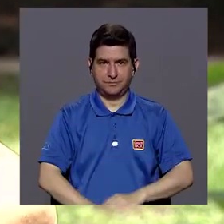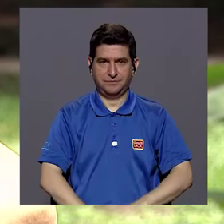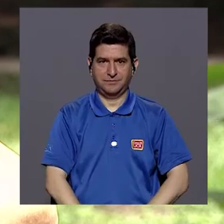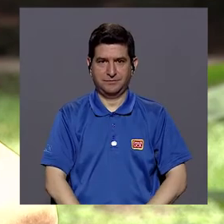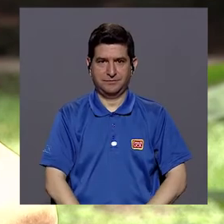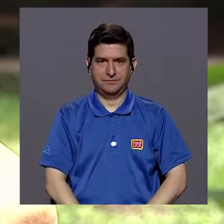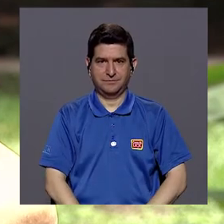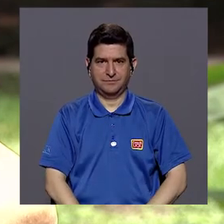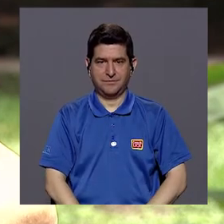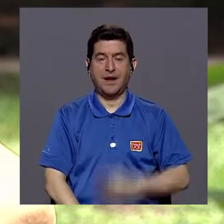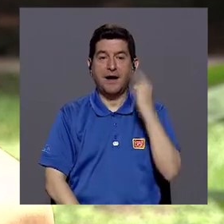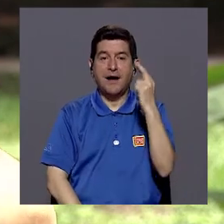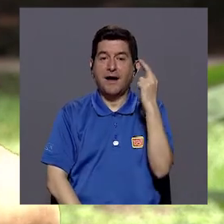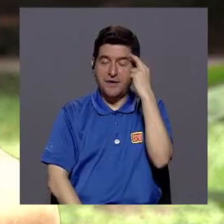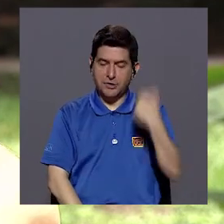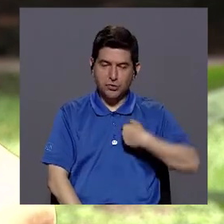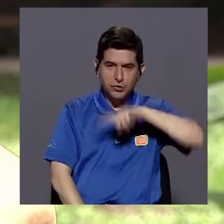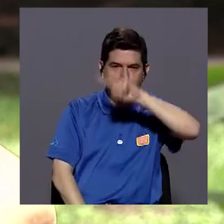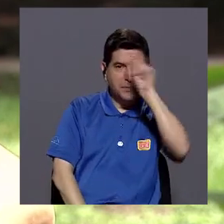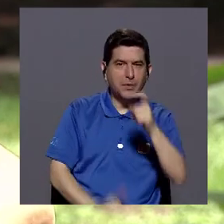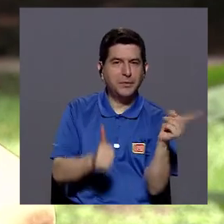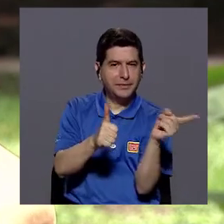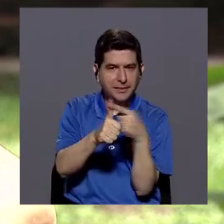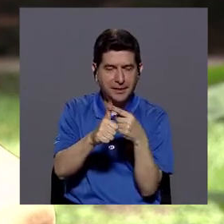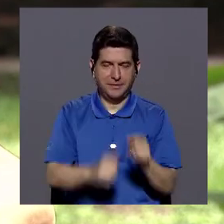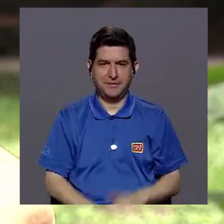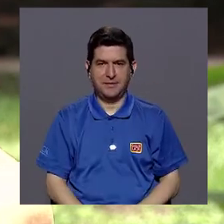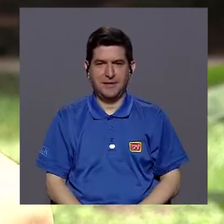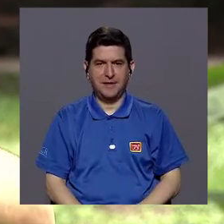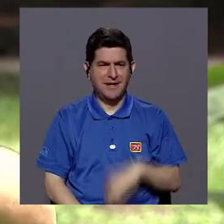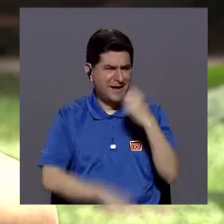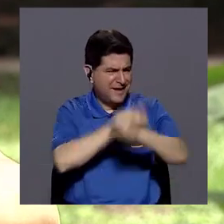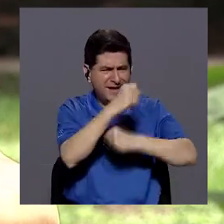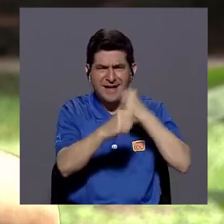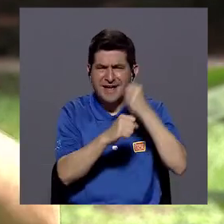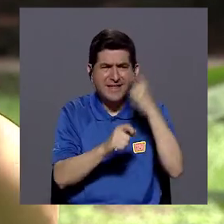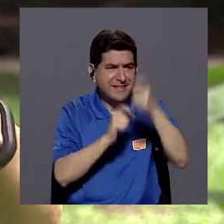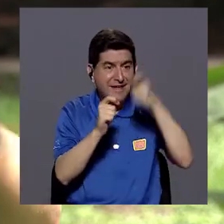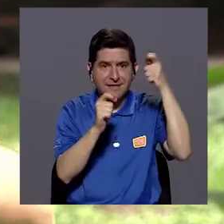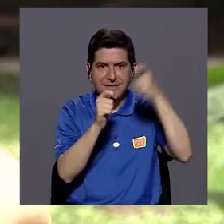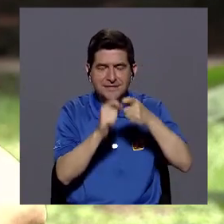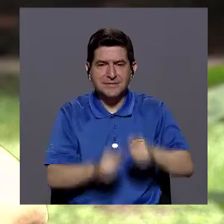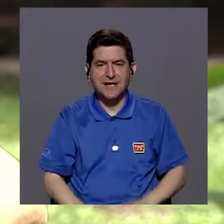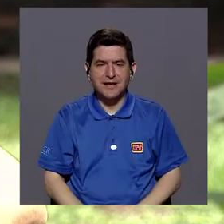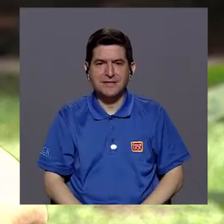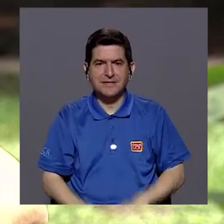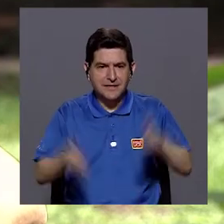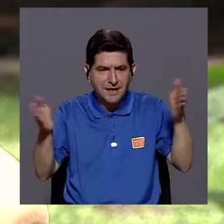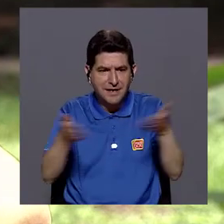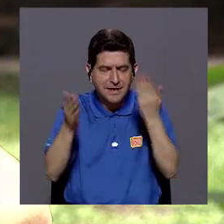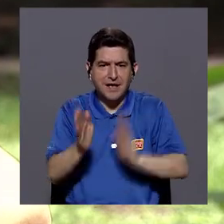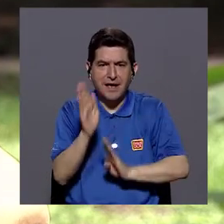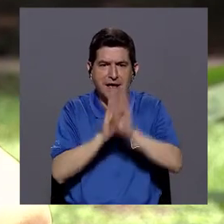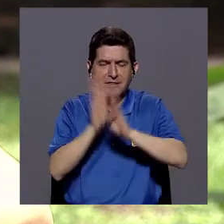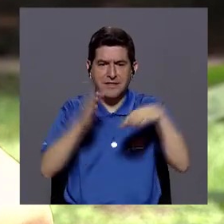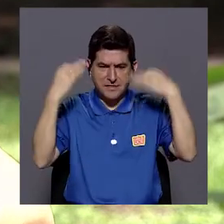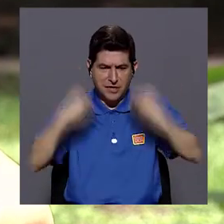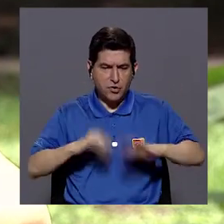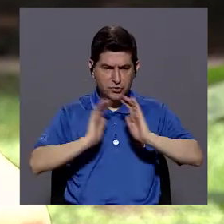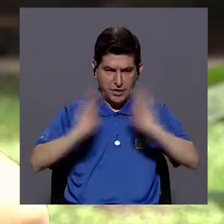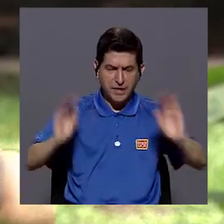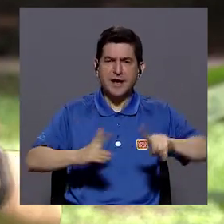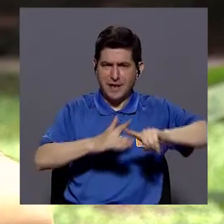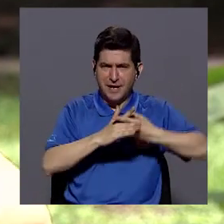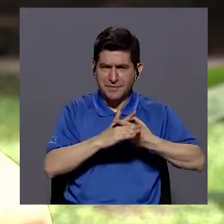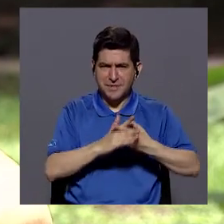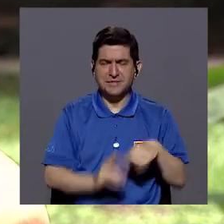por eso te hago la primera pregunta. ¿Hay una edad idónea para estimular el desarrollo físico de los